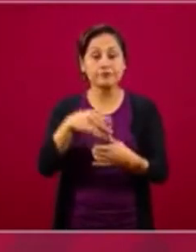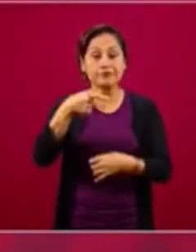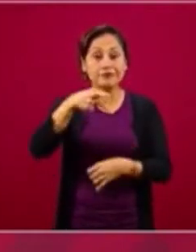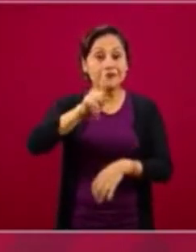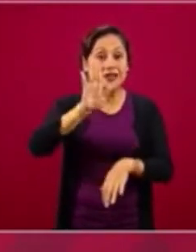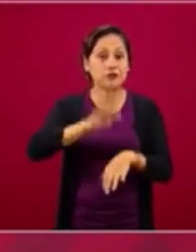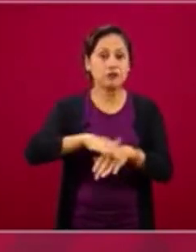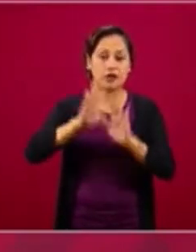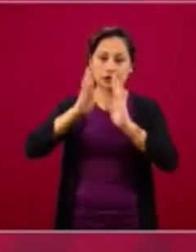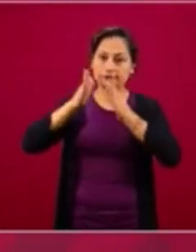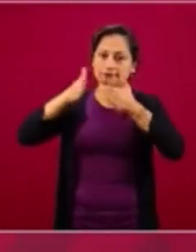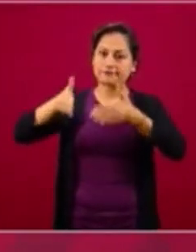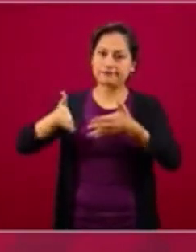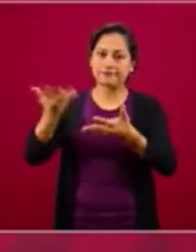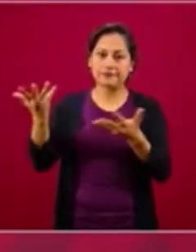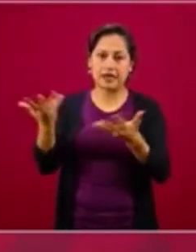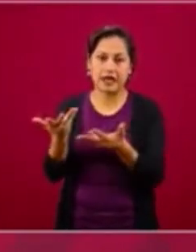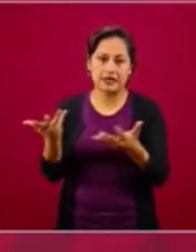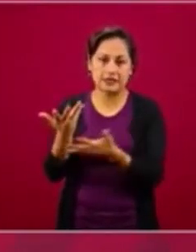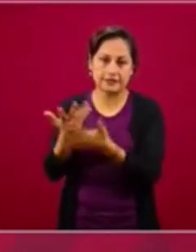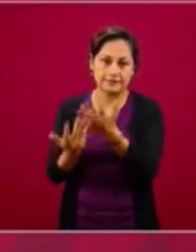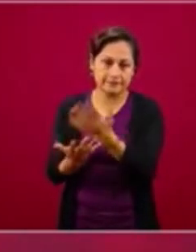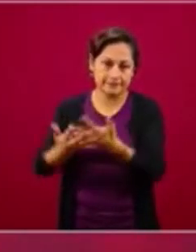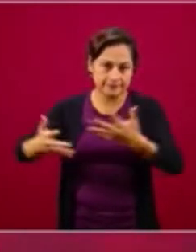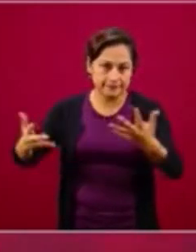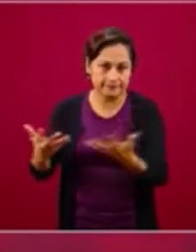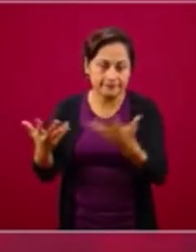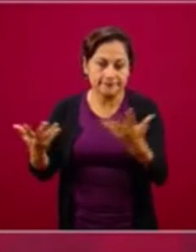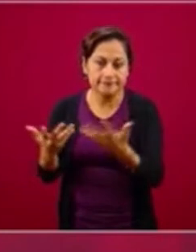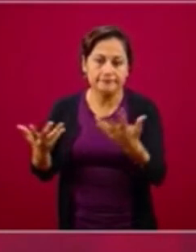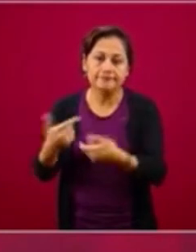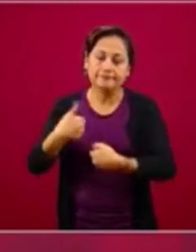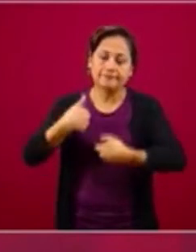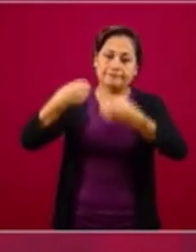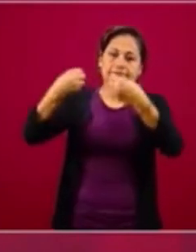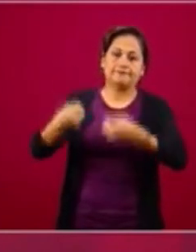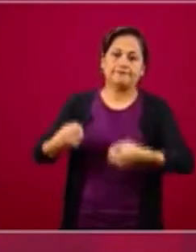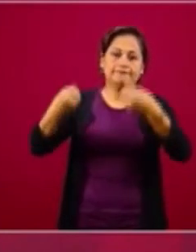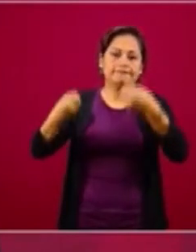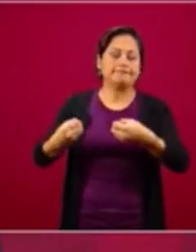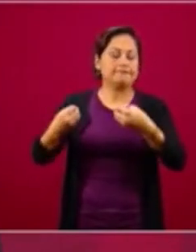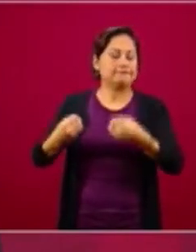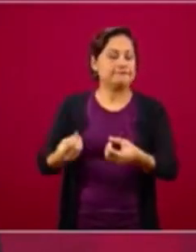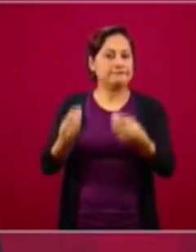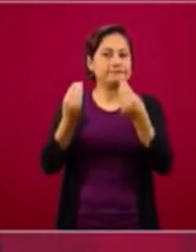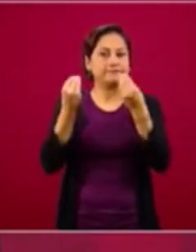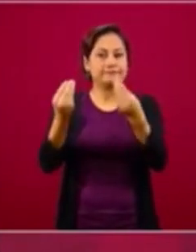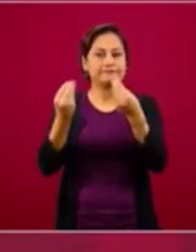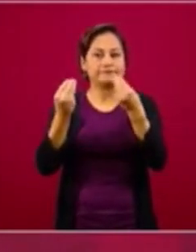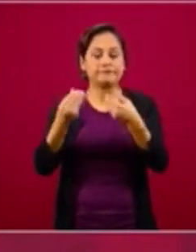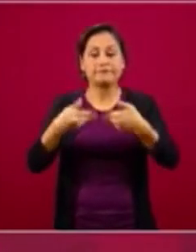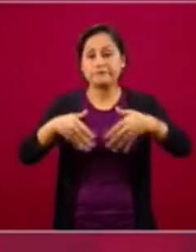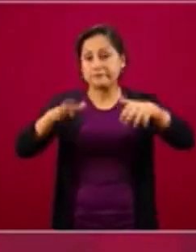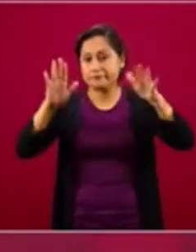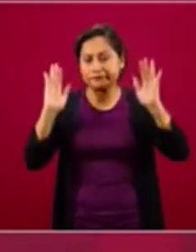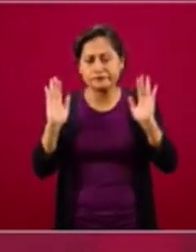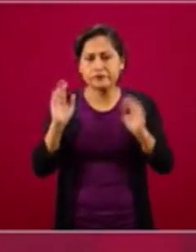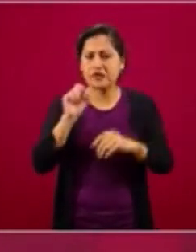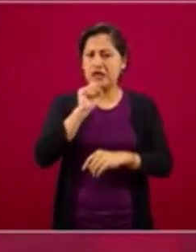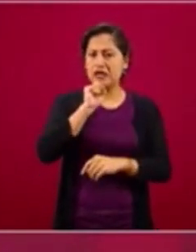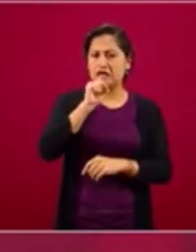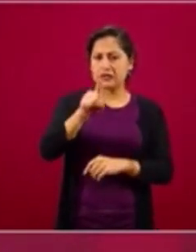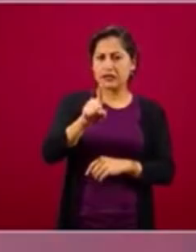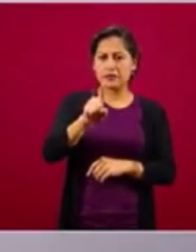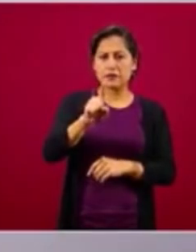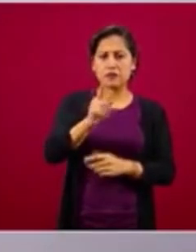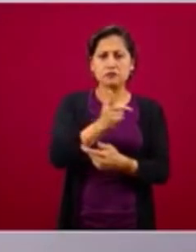ocupado completamente y bueno, todo el mundo tiene derecho a